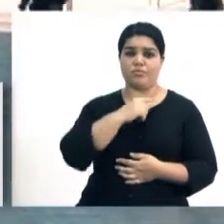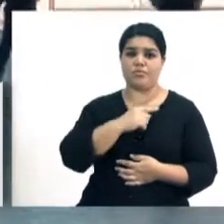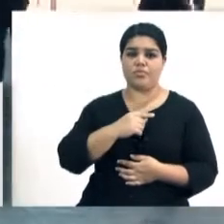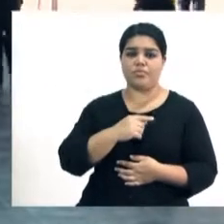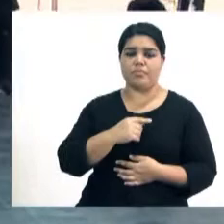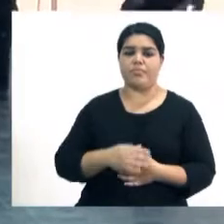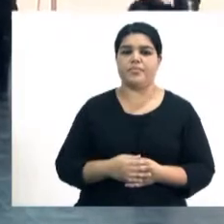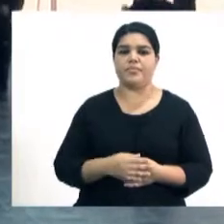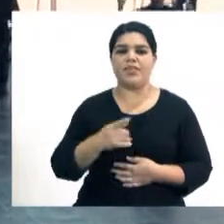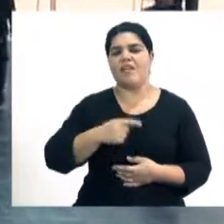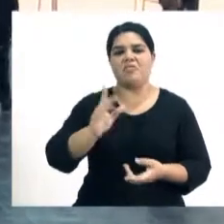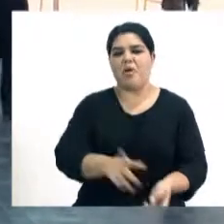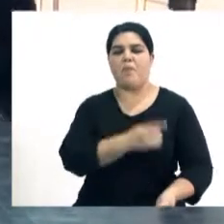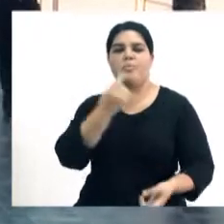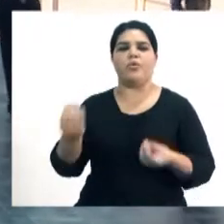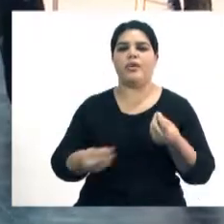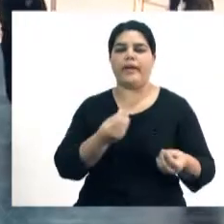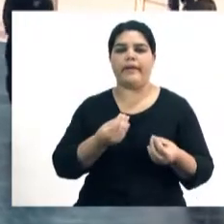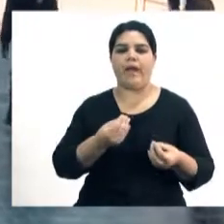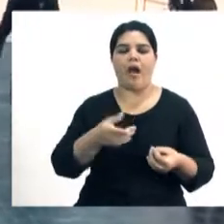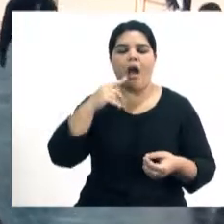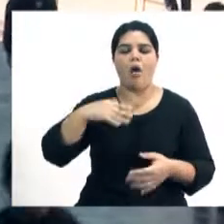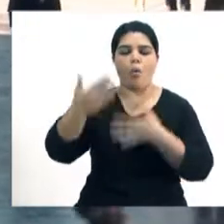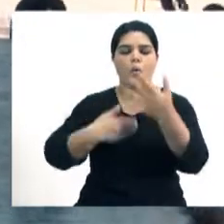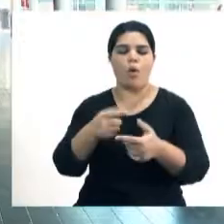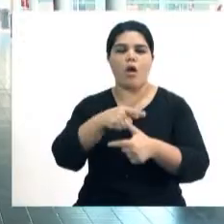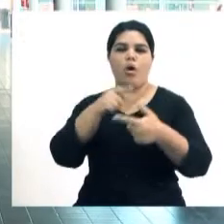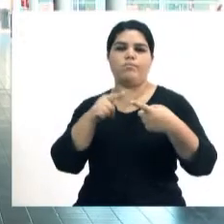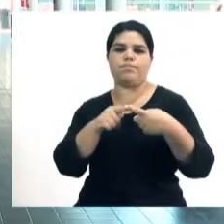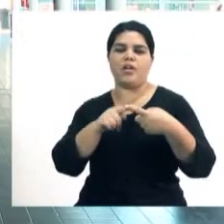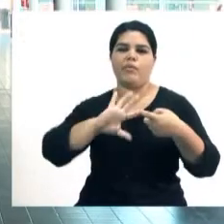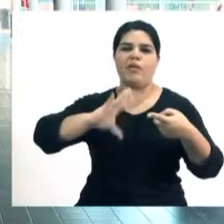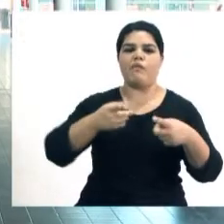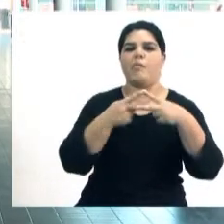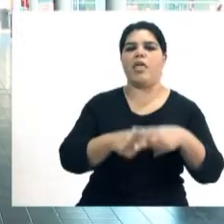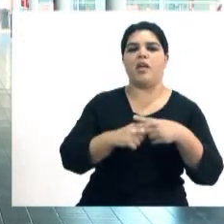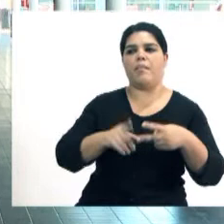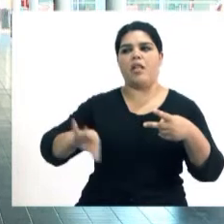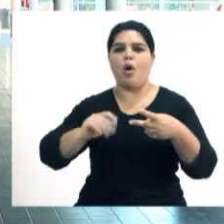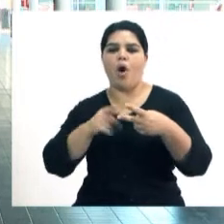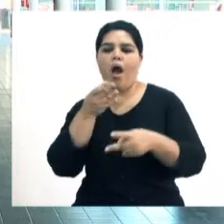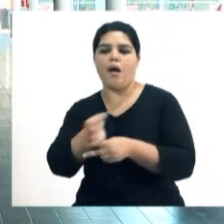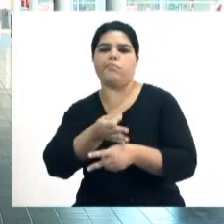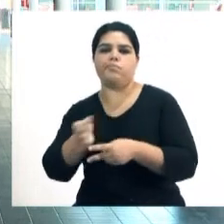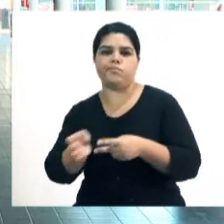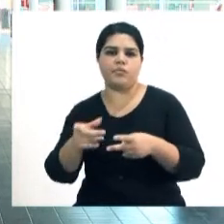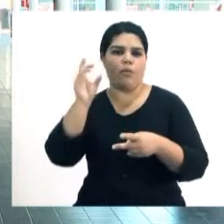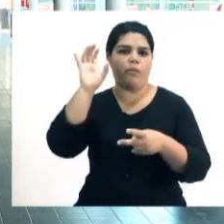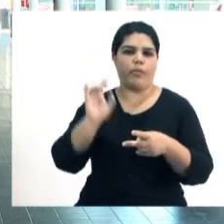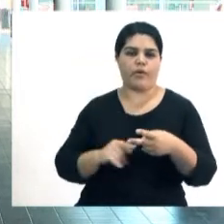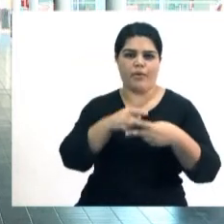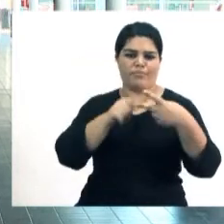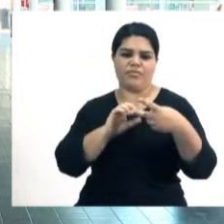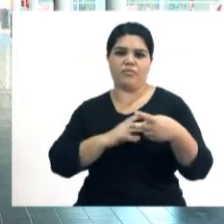adultos, por lo común intentamos entender al juego como una herramienta o como un dispositivo de aprendizaje. Y